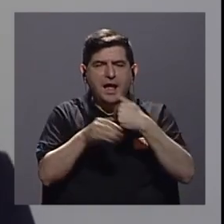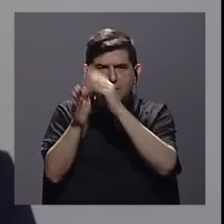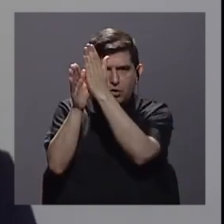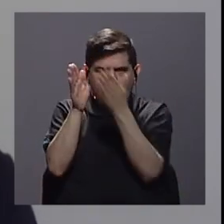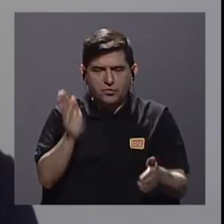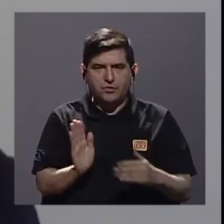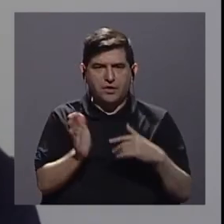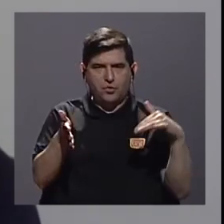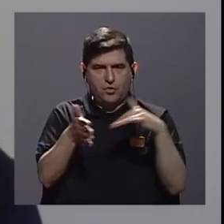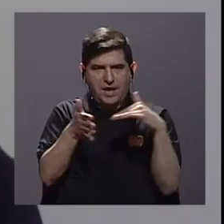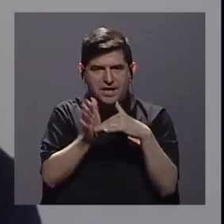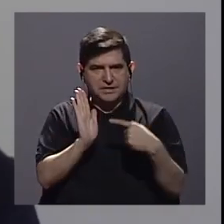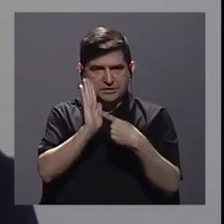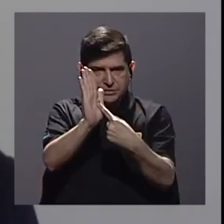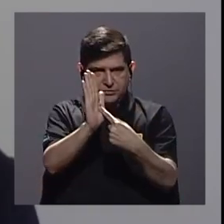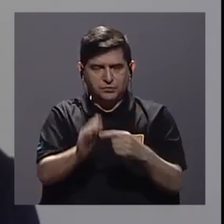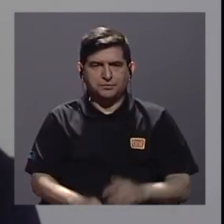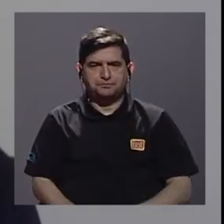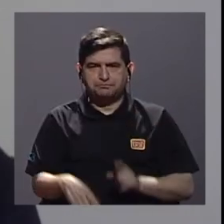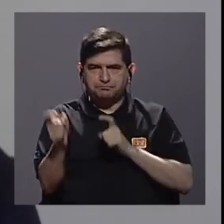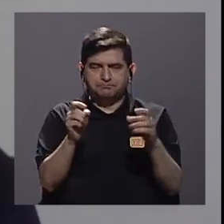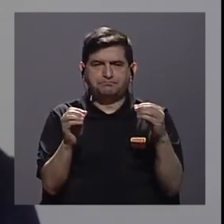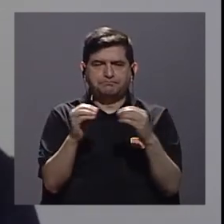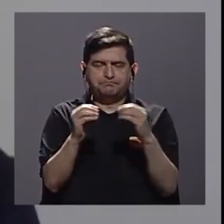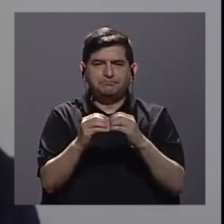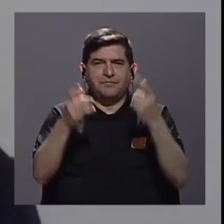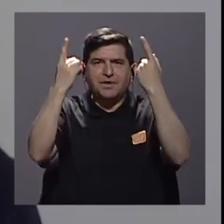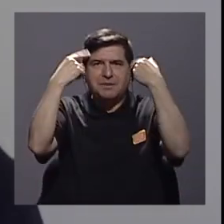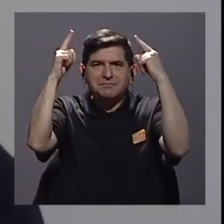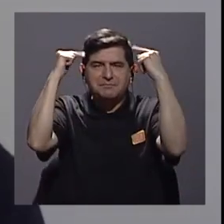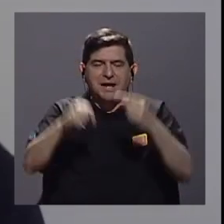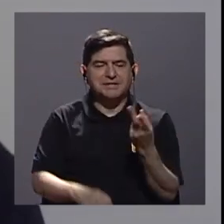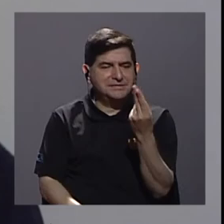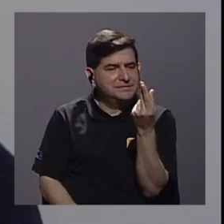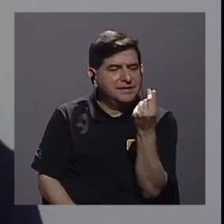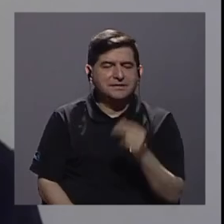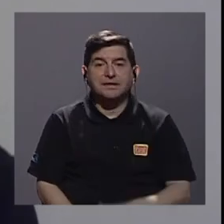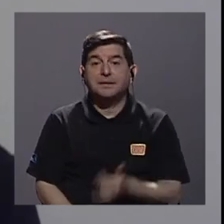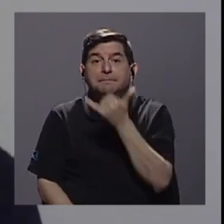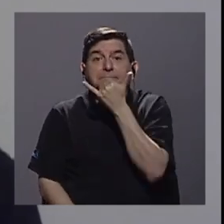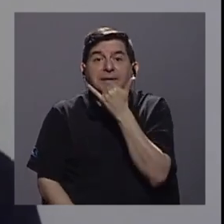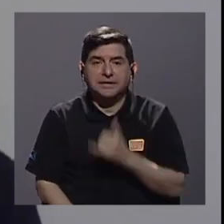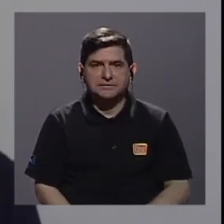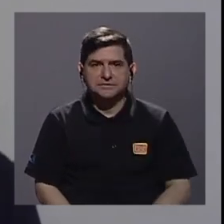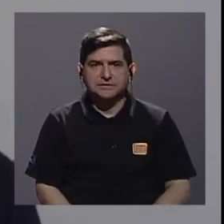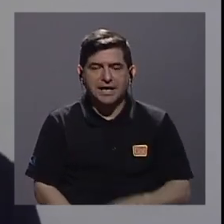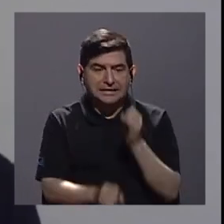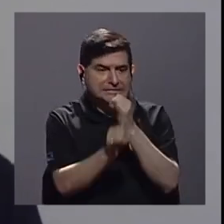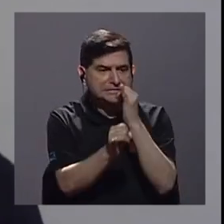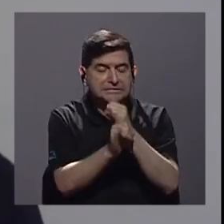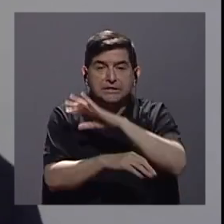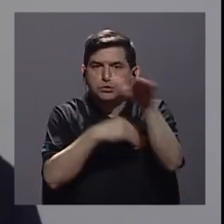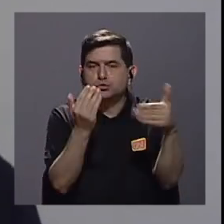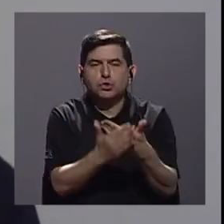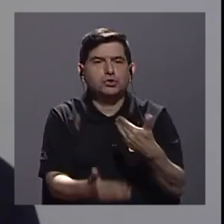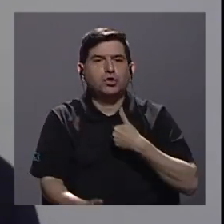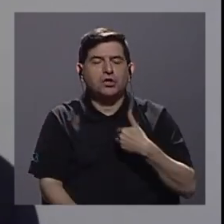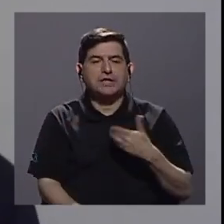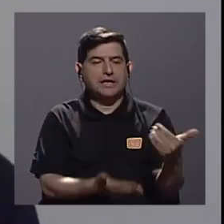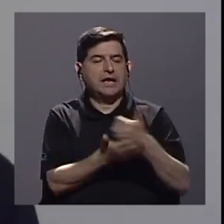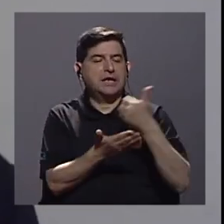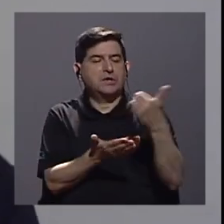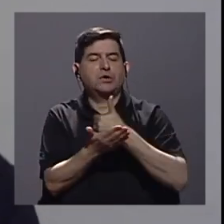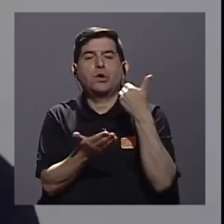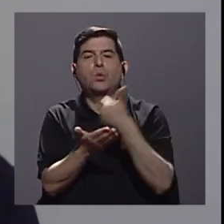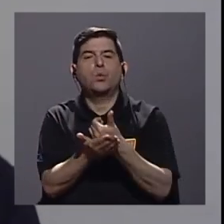estudio sobre cómo hacer un manejo más eficiente de la liquidez ¿qué sucede? aquí las instituciones todas tienen sus recursos